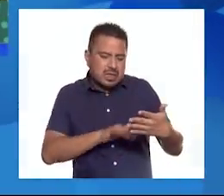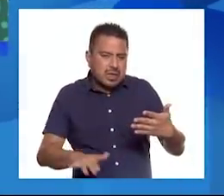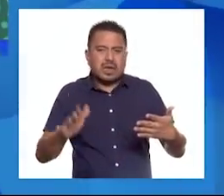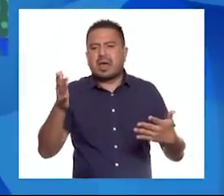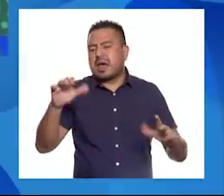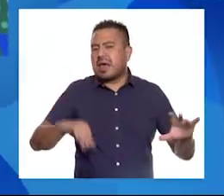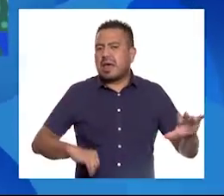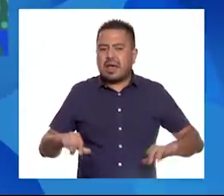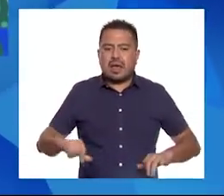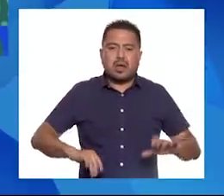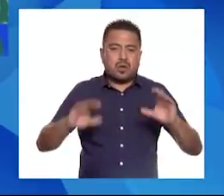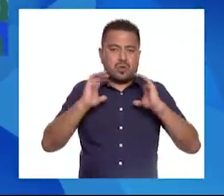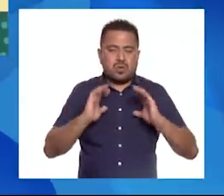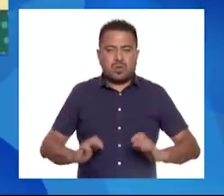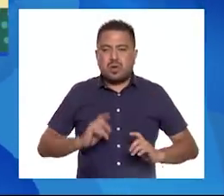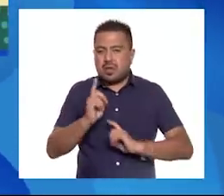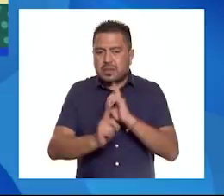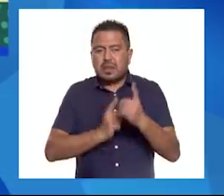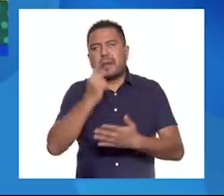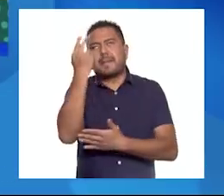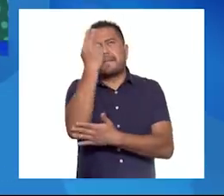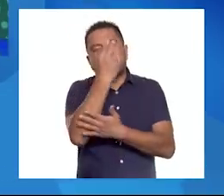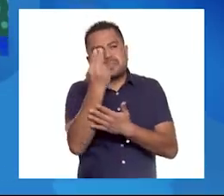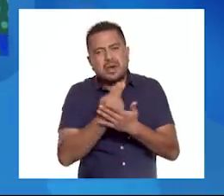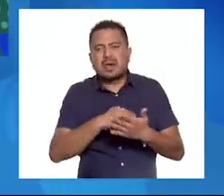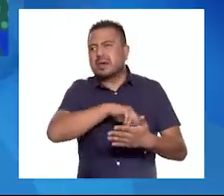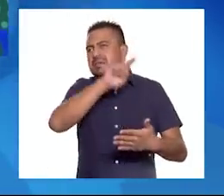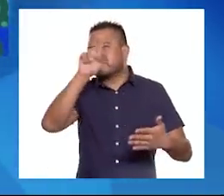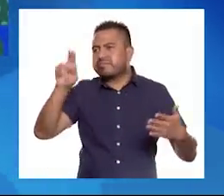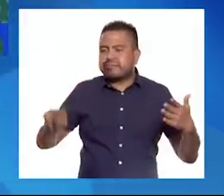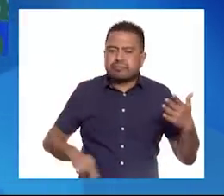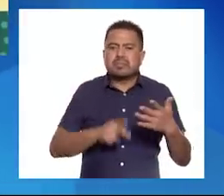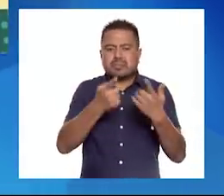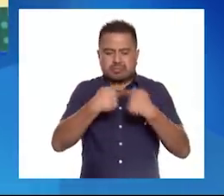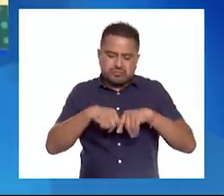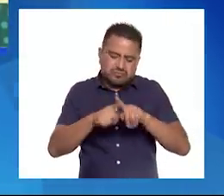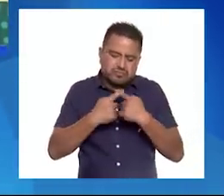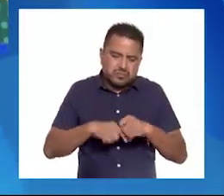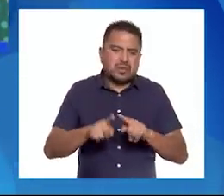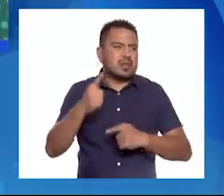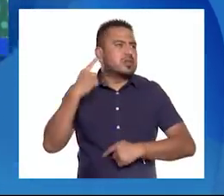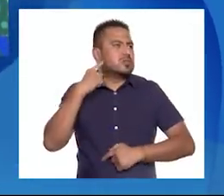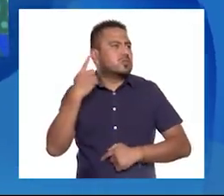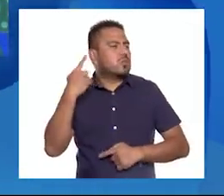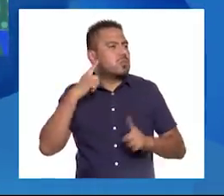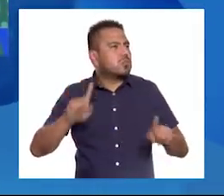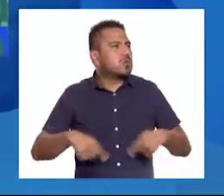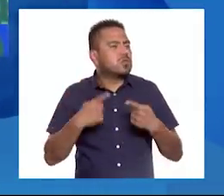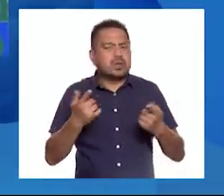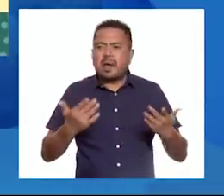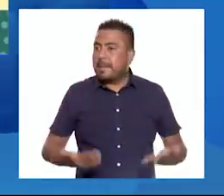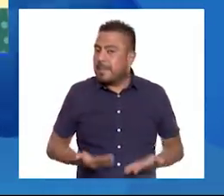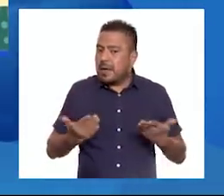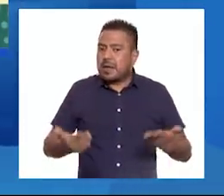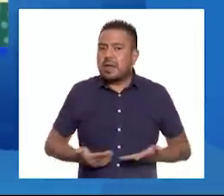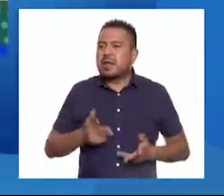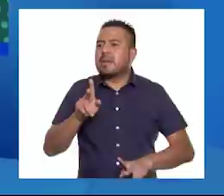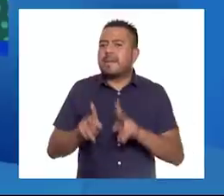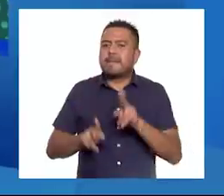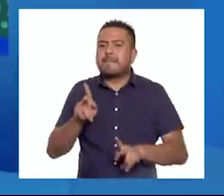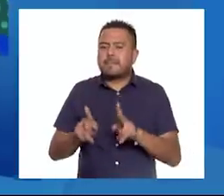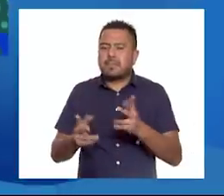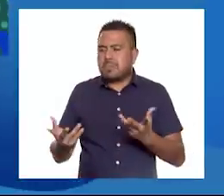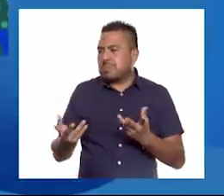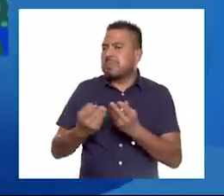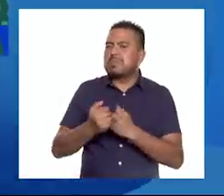la actividad física, pintar, dibujar, tejer, escuchar música, bailar y platicar